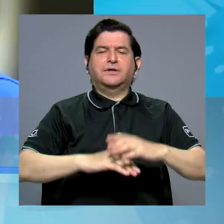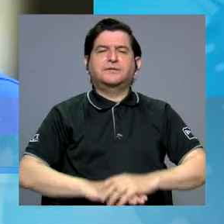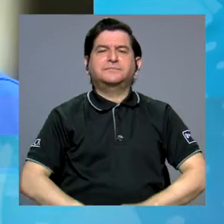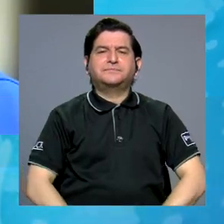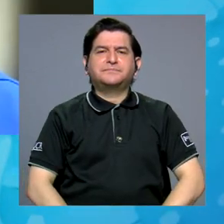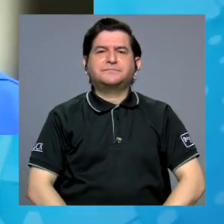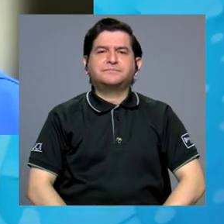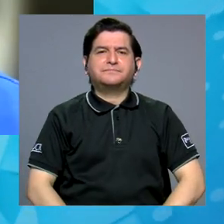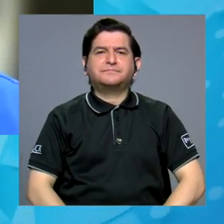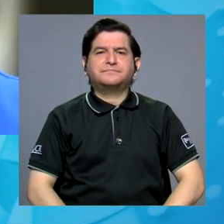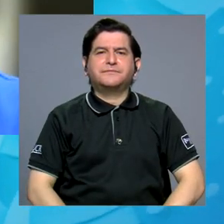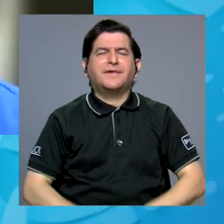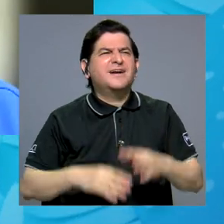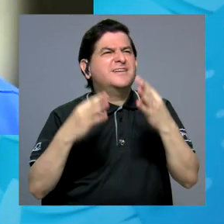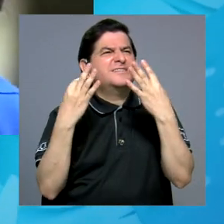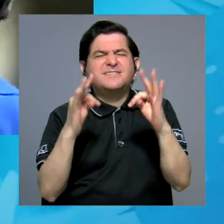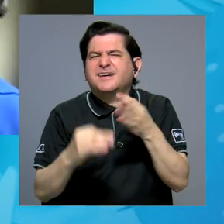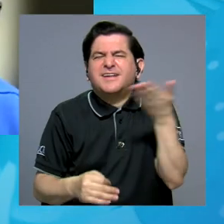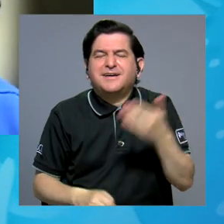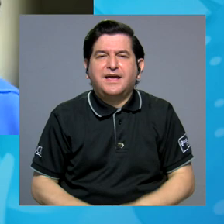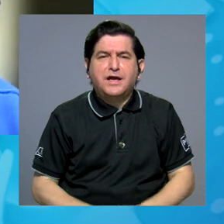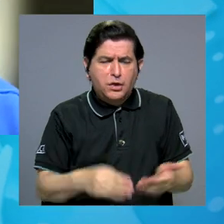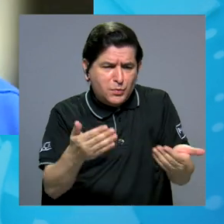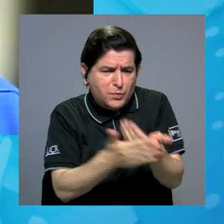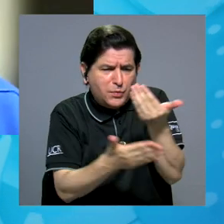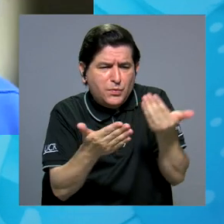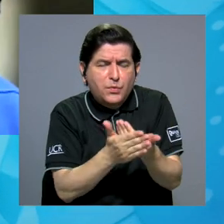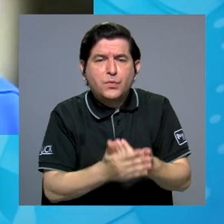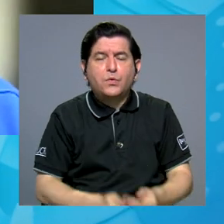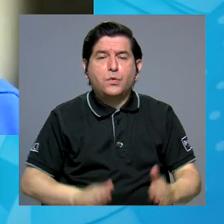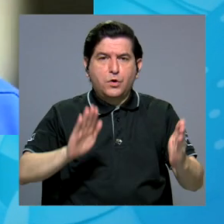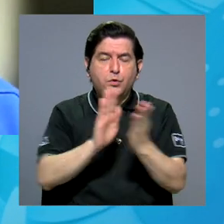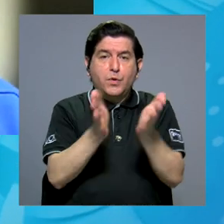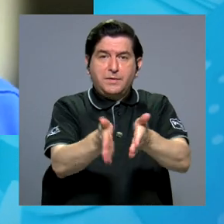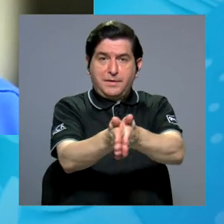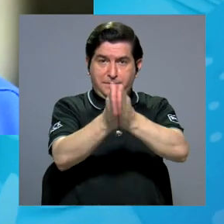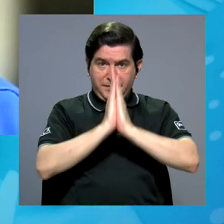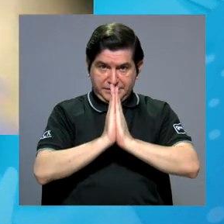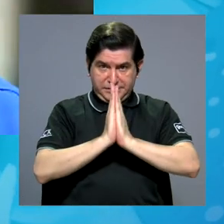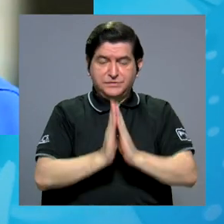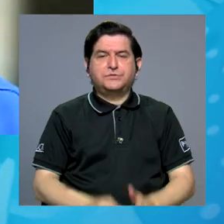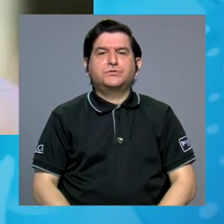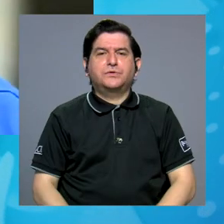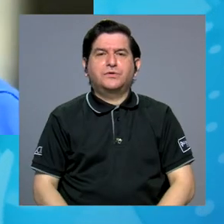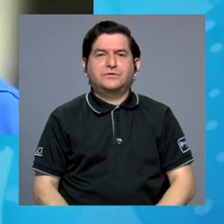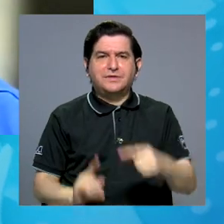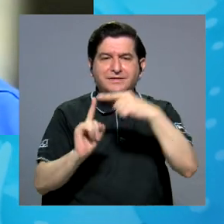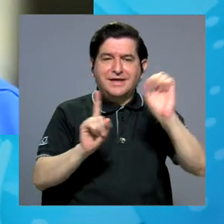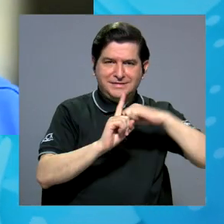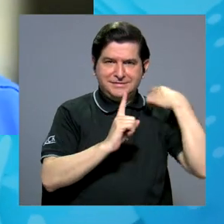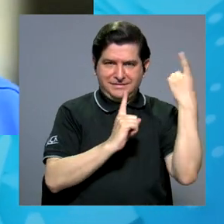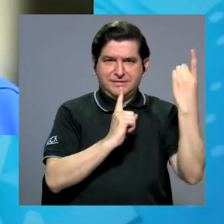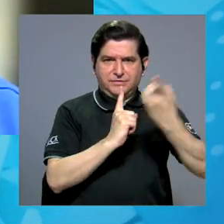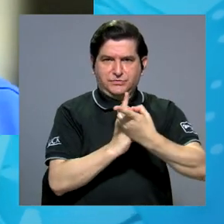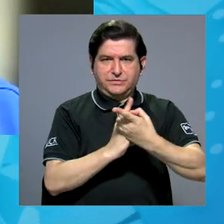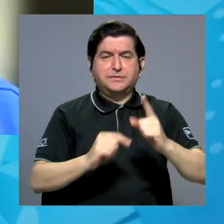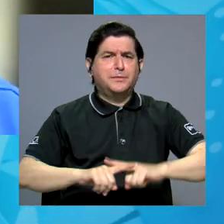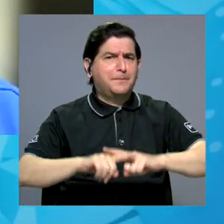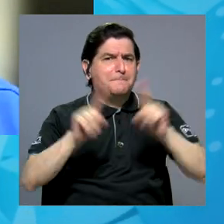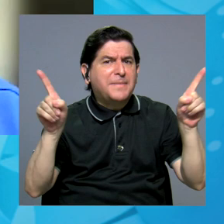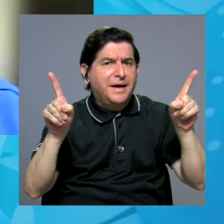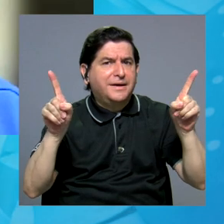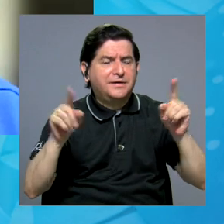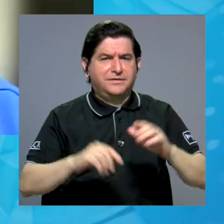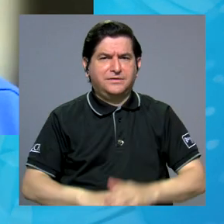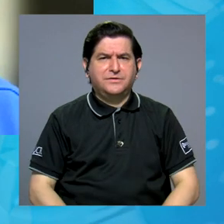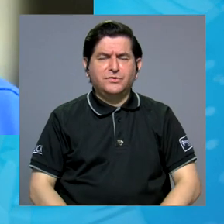lo que intenta es renovar frente a las nuevas demandas que tiene la sociedad, pero eso